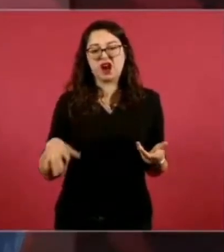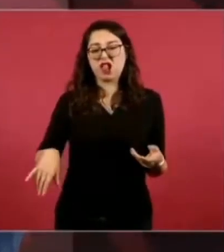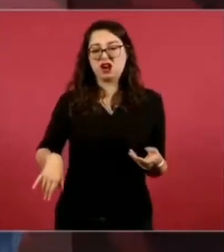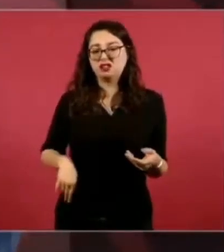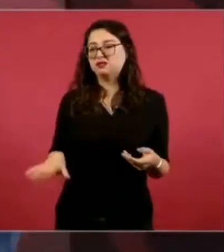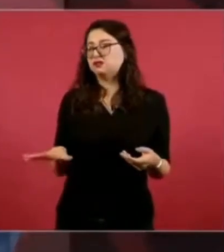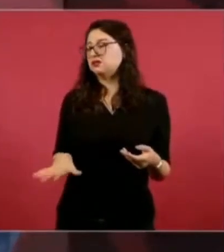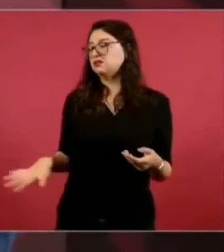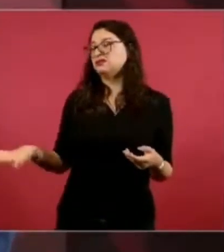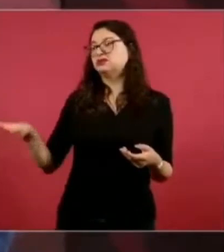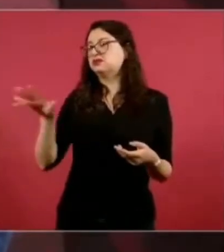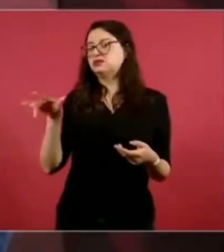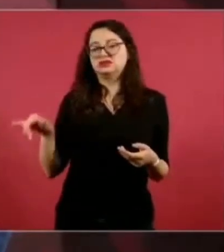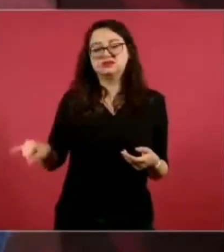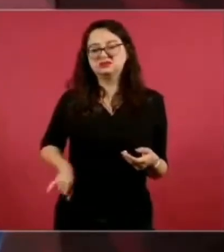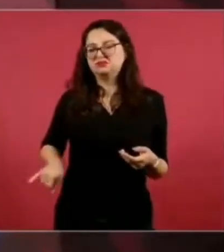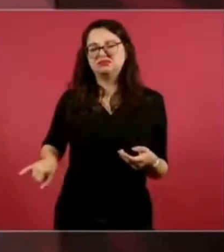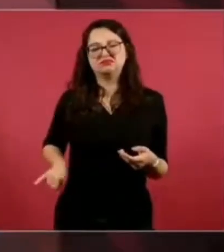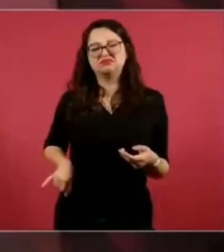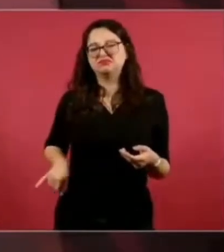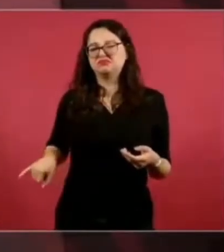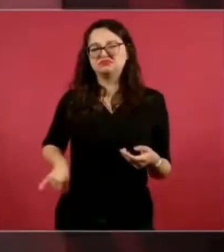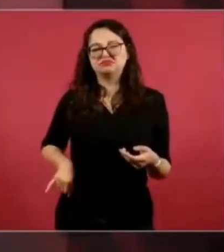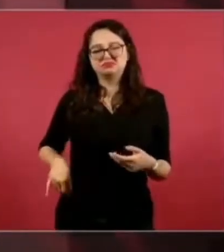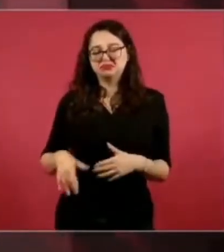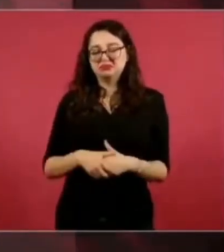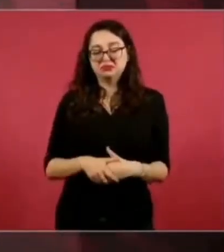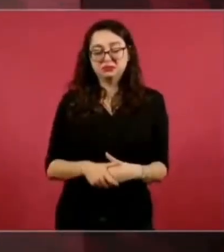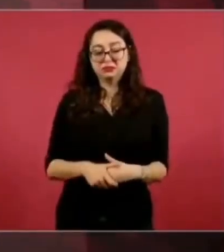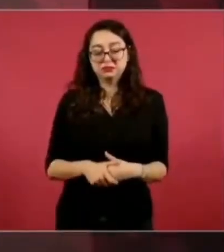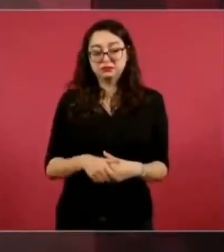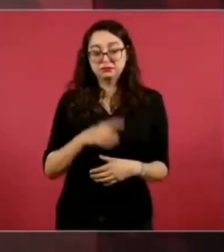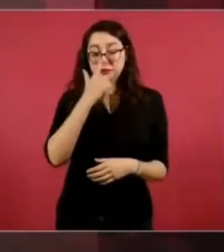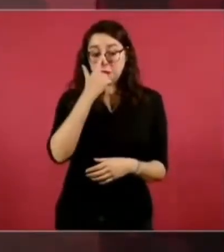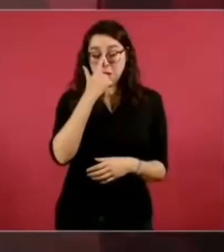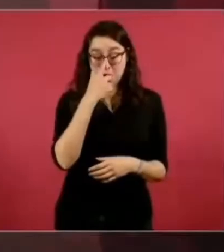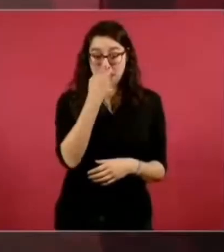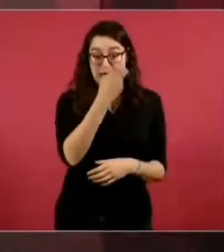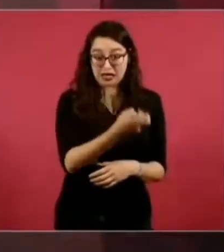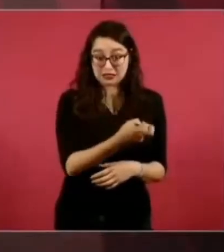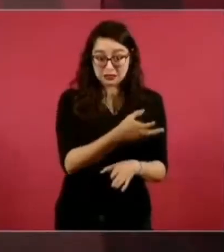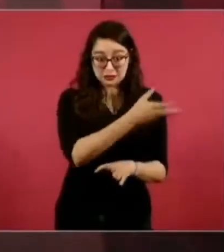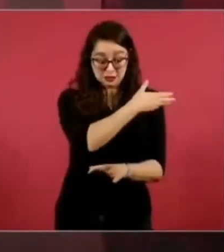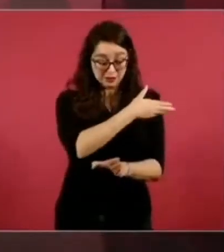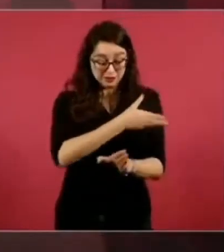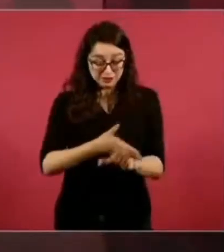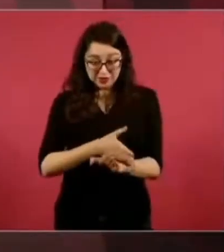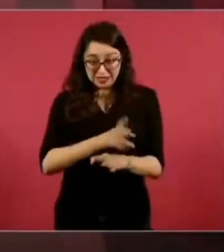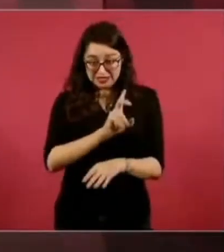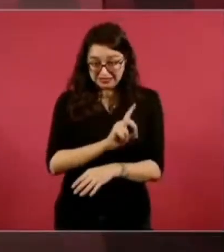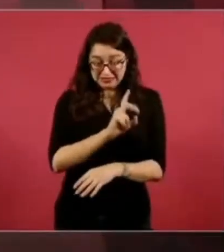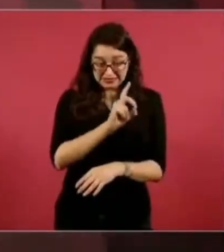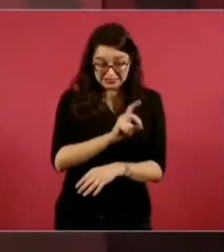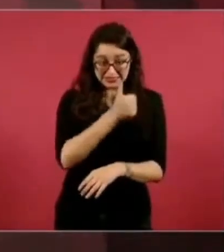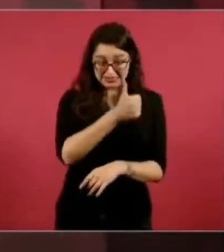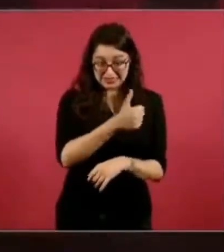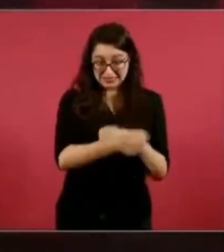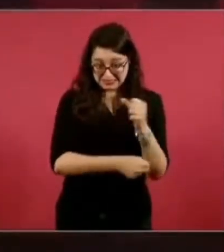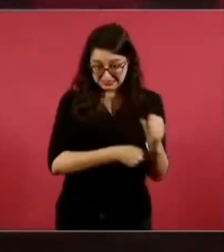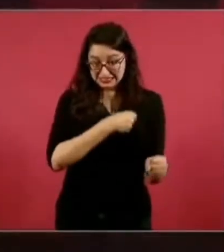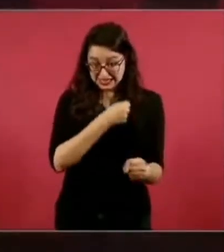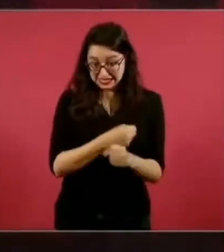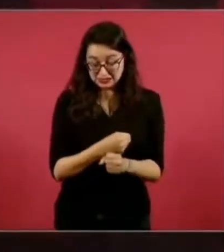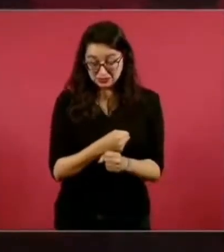por los asuntos de la gente. El gobierno, el lo he dicho